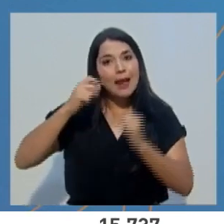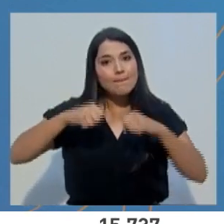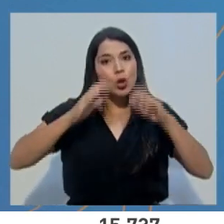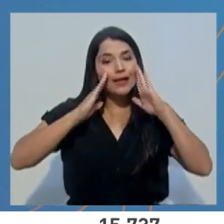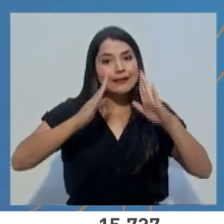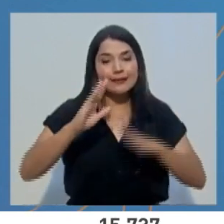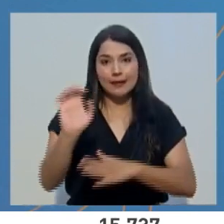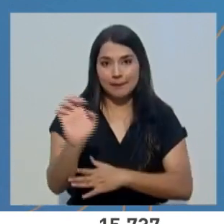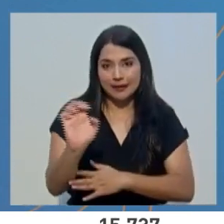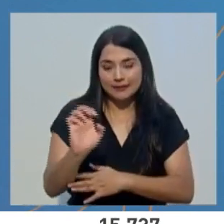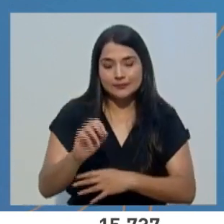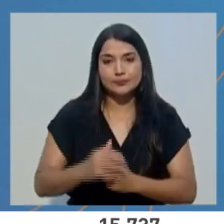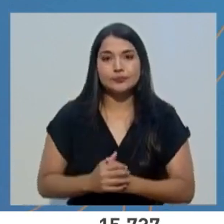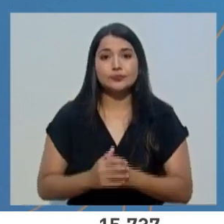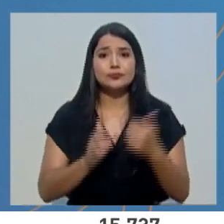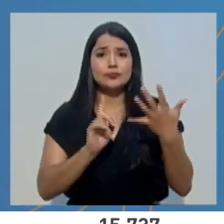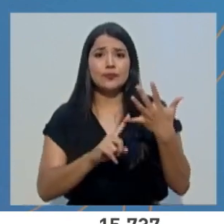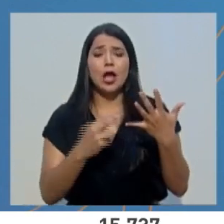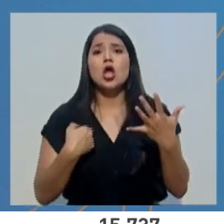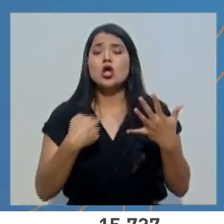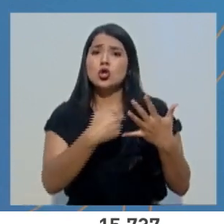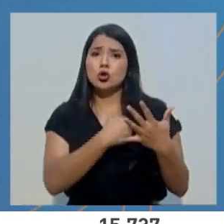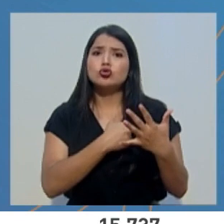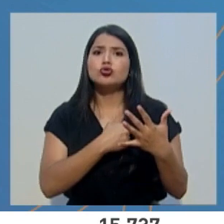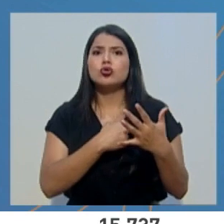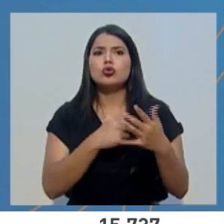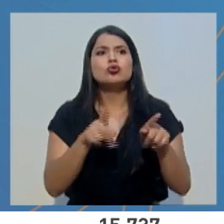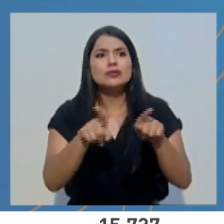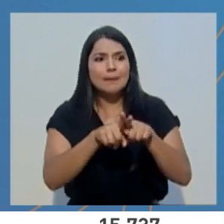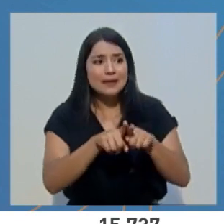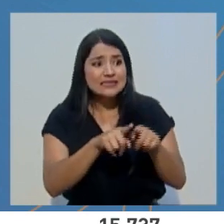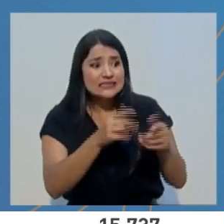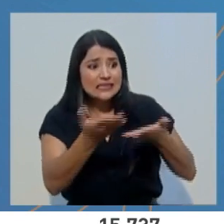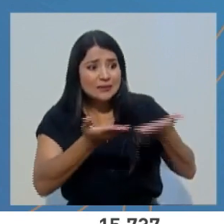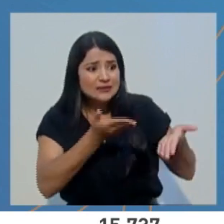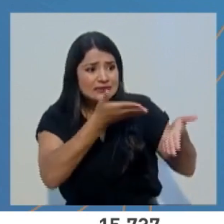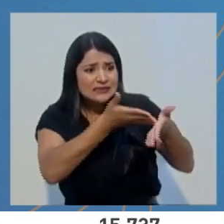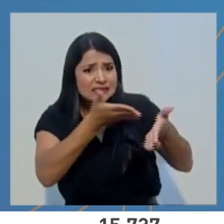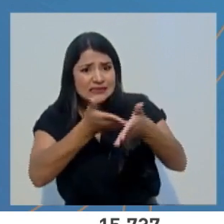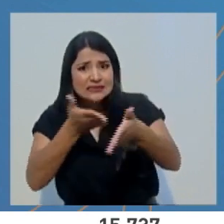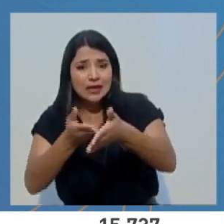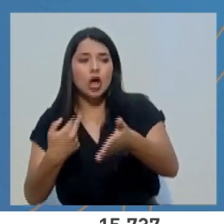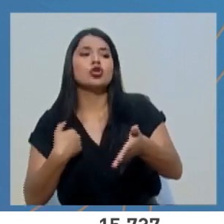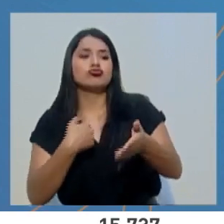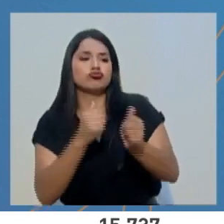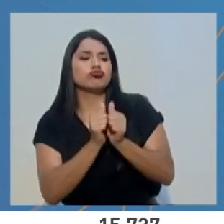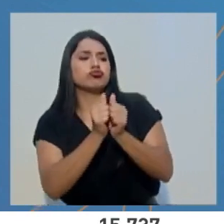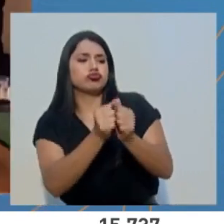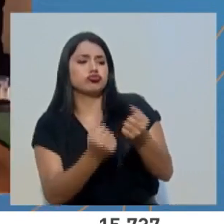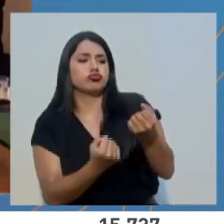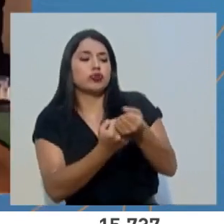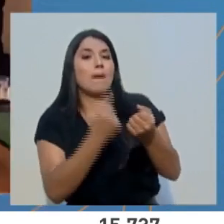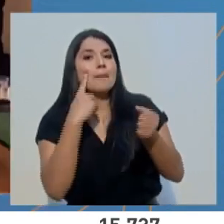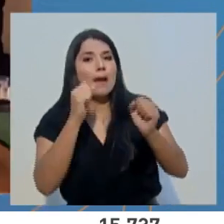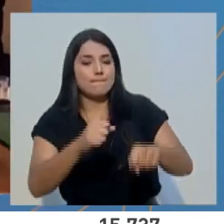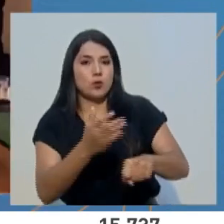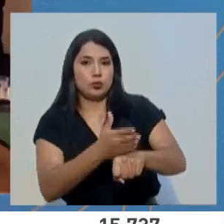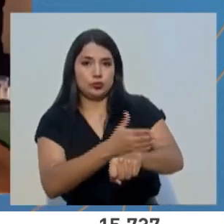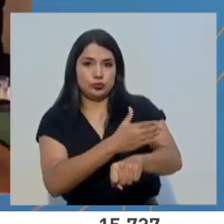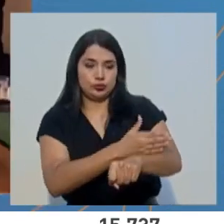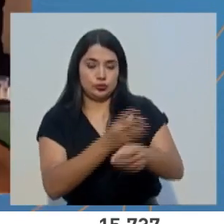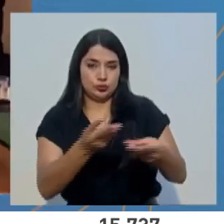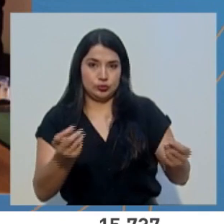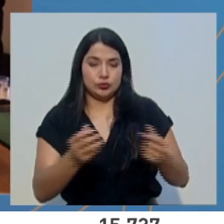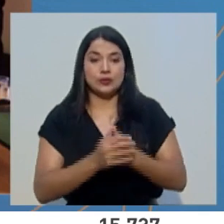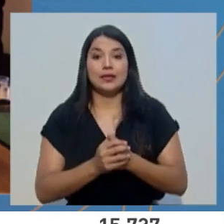Acompañamos a la recuperación de los servicios afectados. Uno de los componentes más recientes de